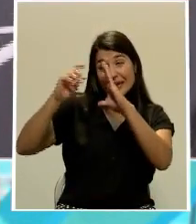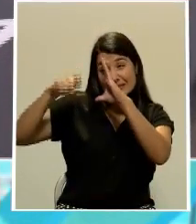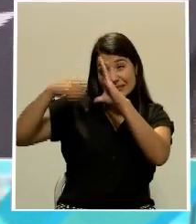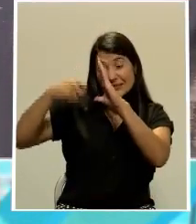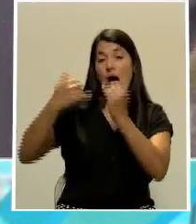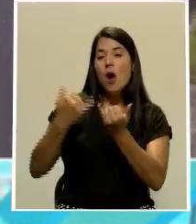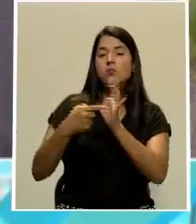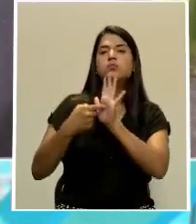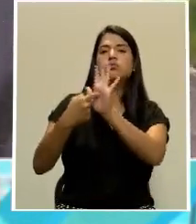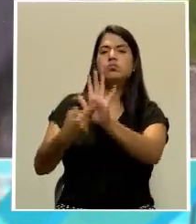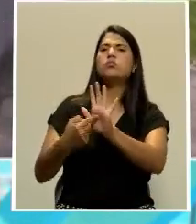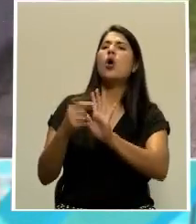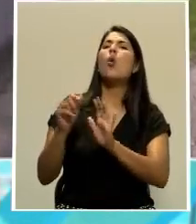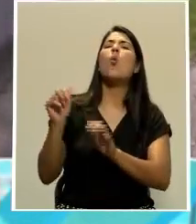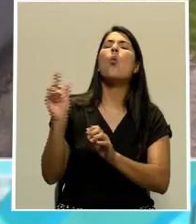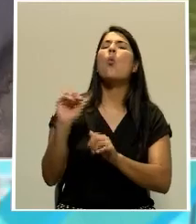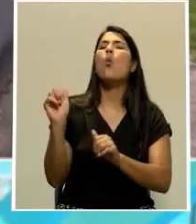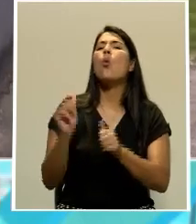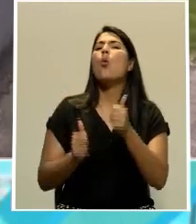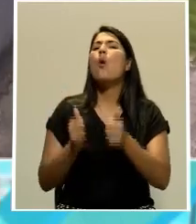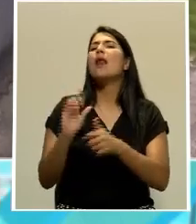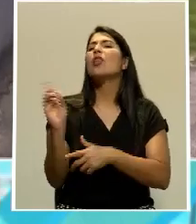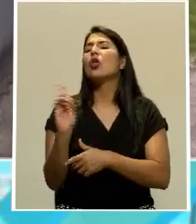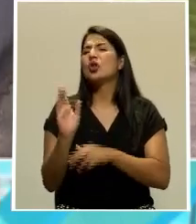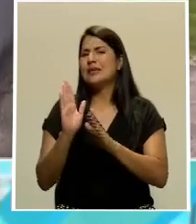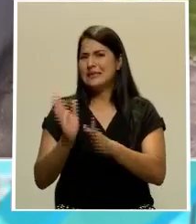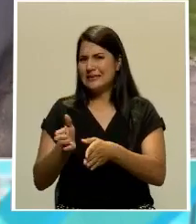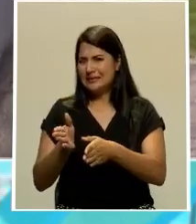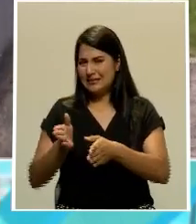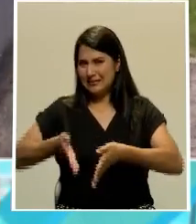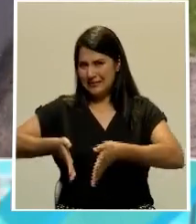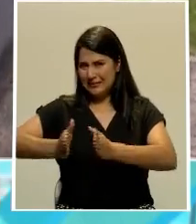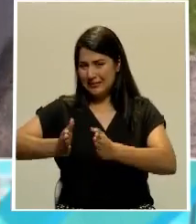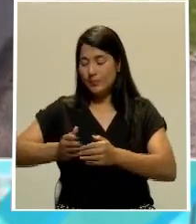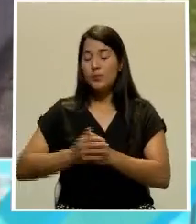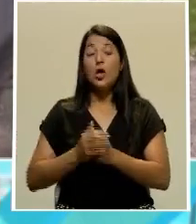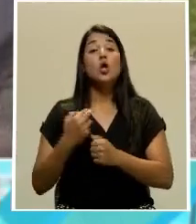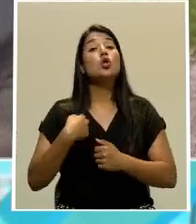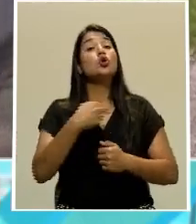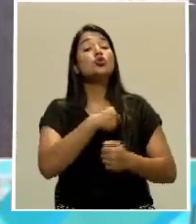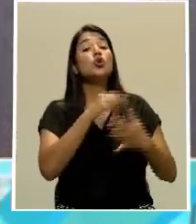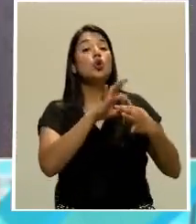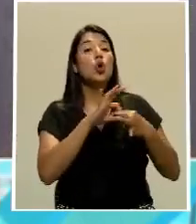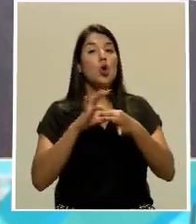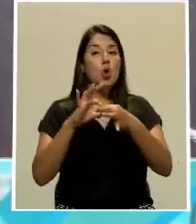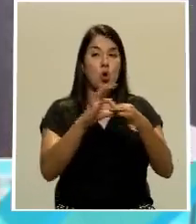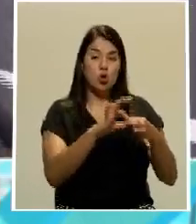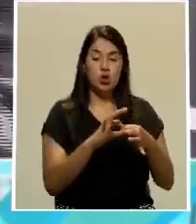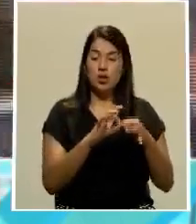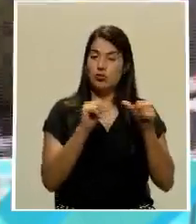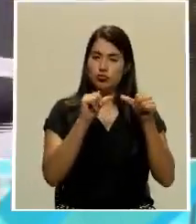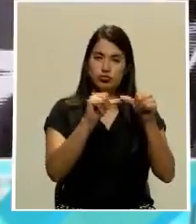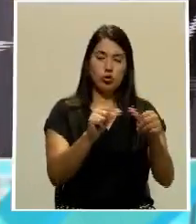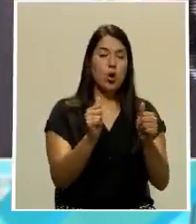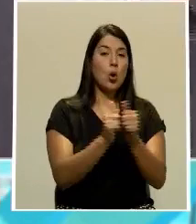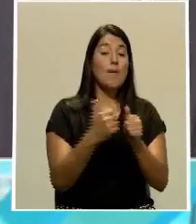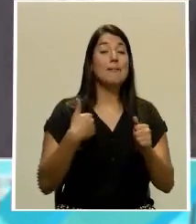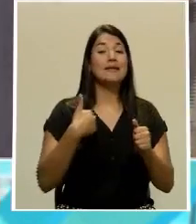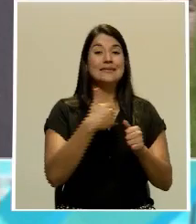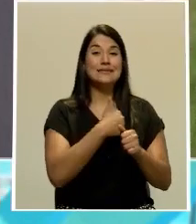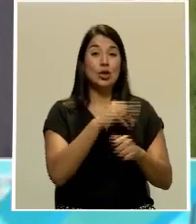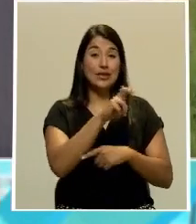cuáles son, dónde son exactamente. Como sector hemos tenido una coordinación permanente con el Ministerio de Obras Públicas y Transportes